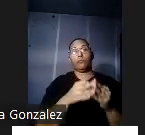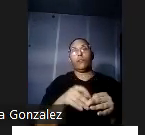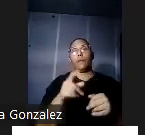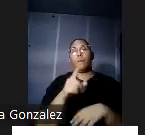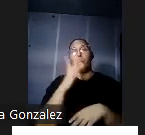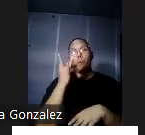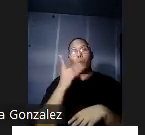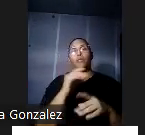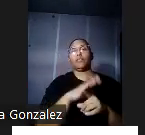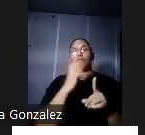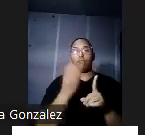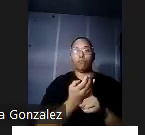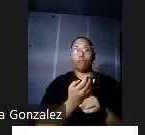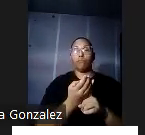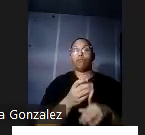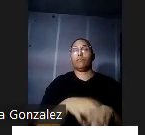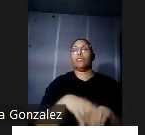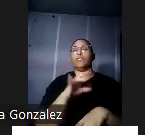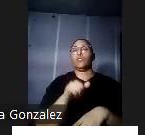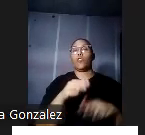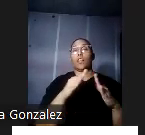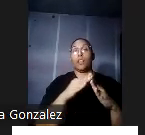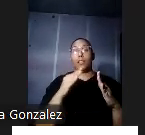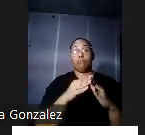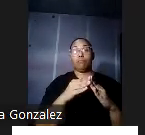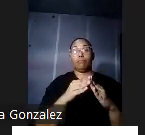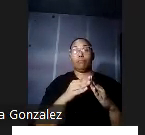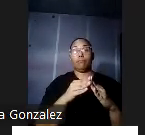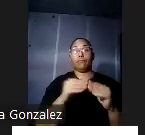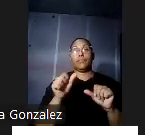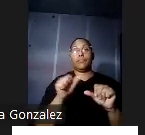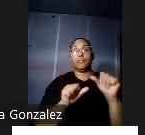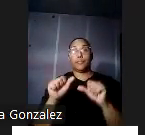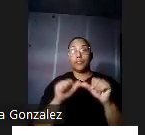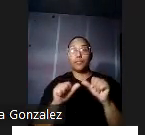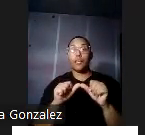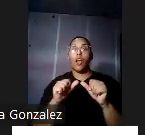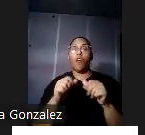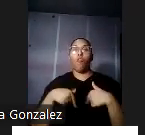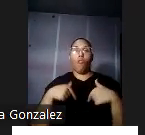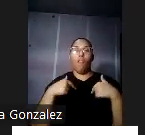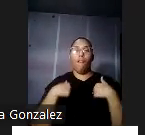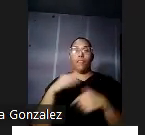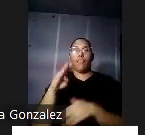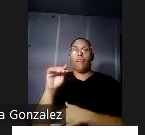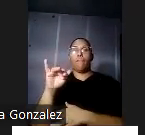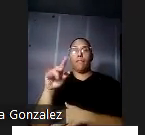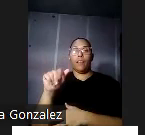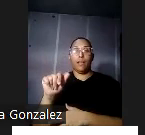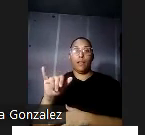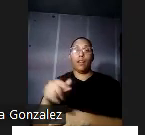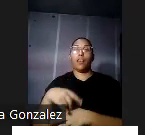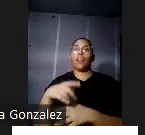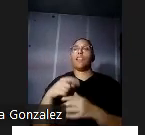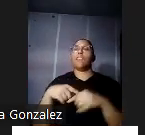cultural sino que también esta propiedad está asociada con la vida productiva del doctor Bailey K. Ashford reconocido como